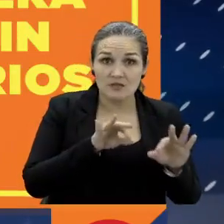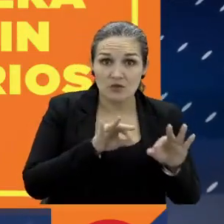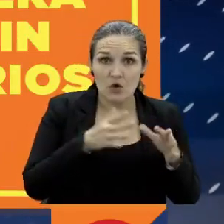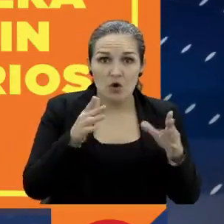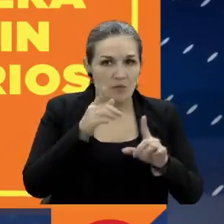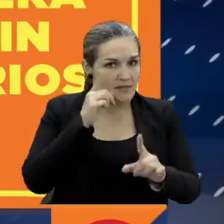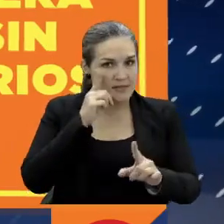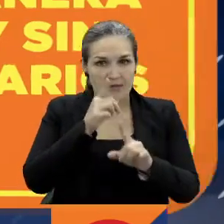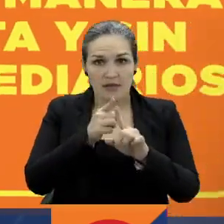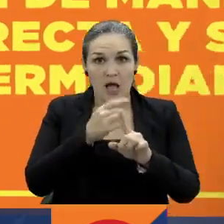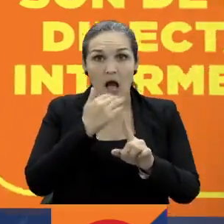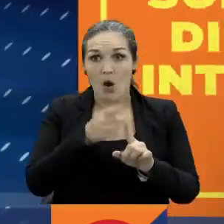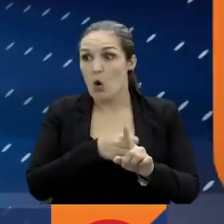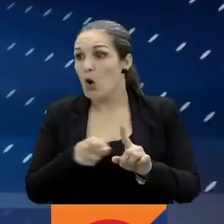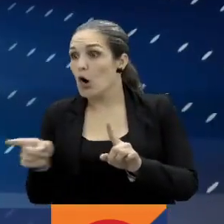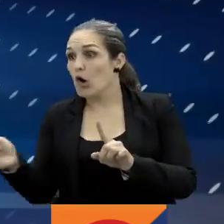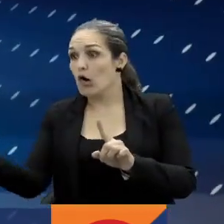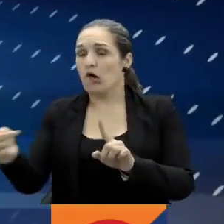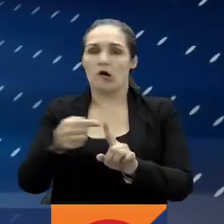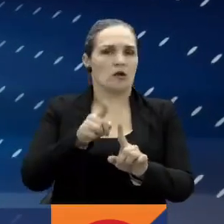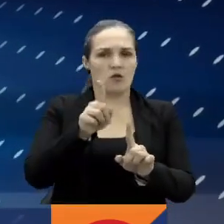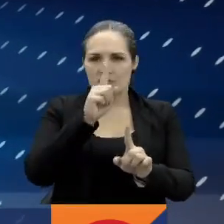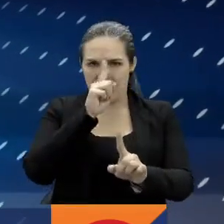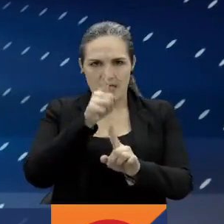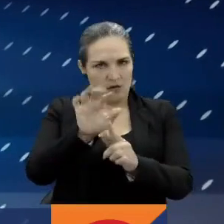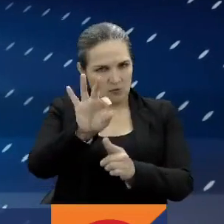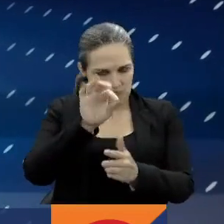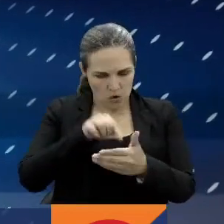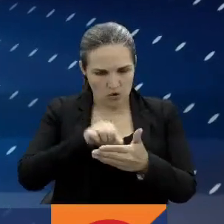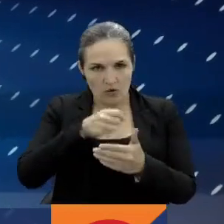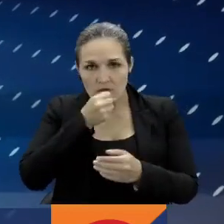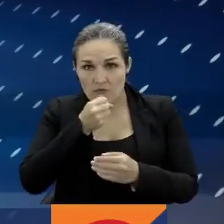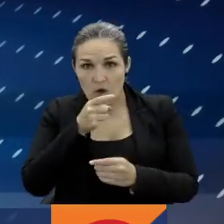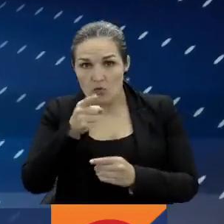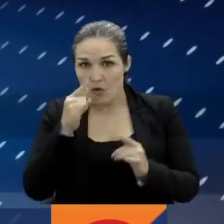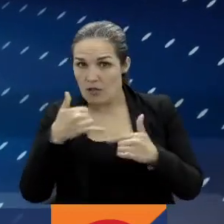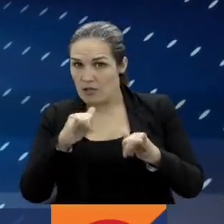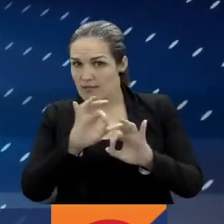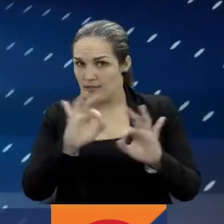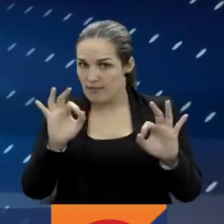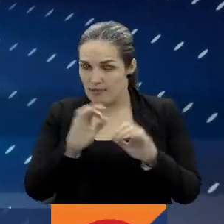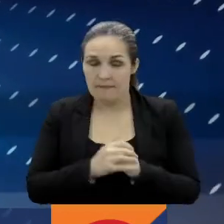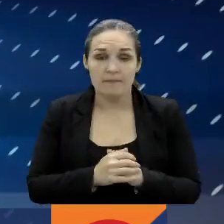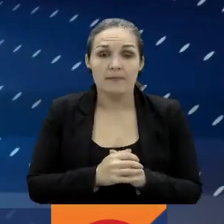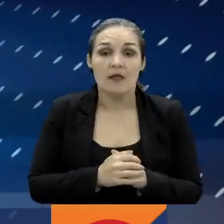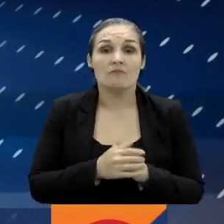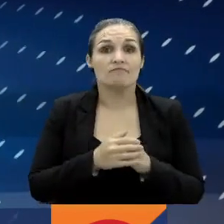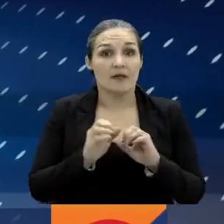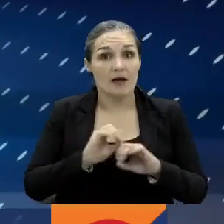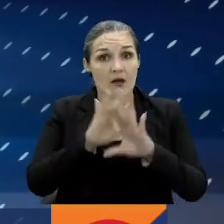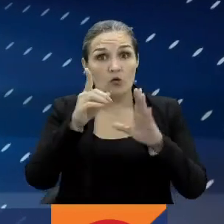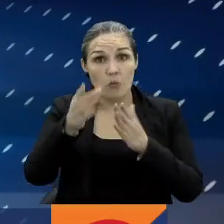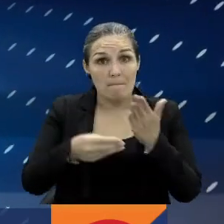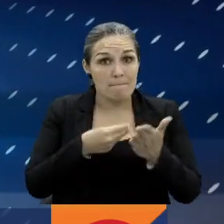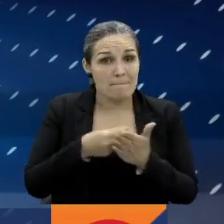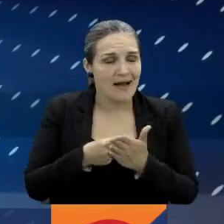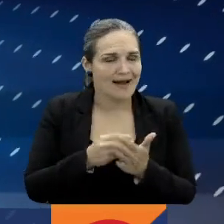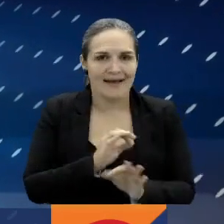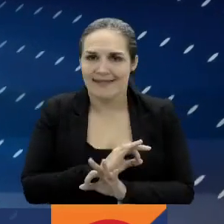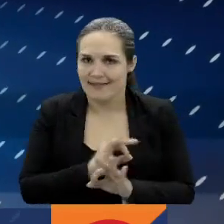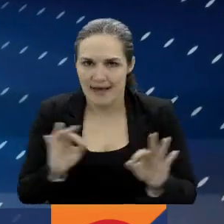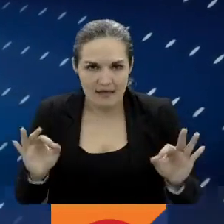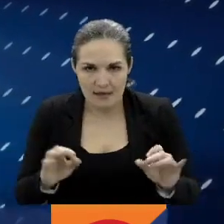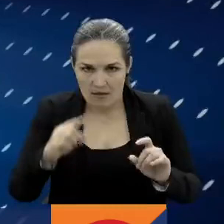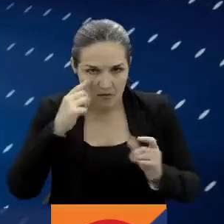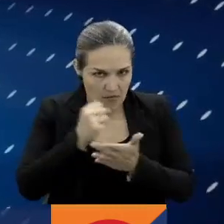directa y sin intermediarios. Y mucho ojo, la universidad aclara que el candidato no deberá pagar por aplicar